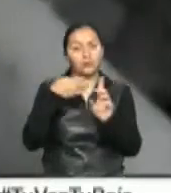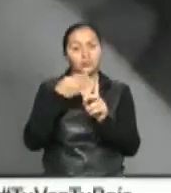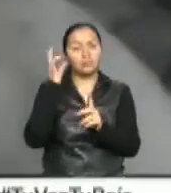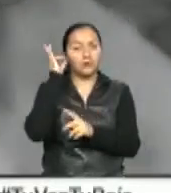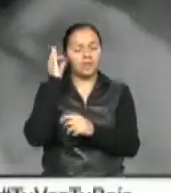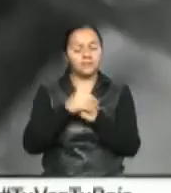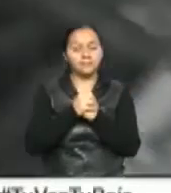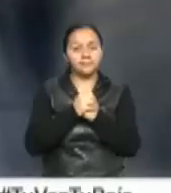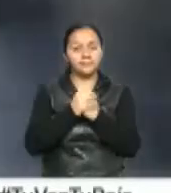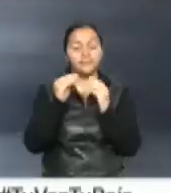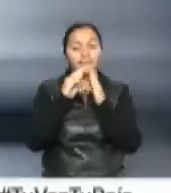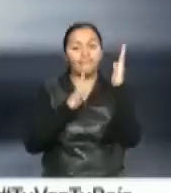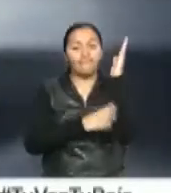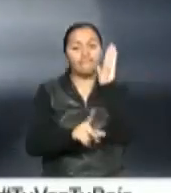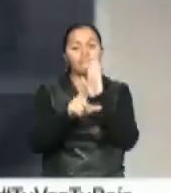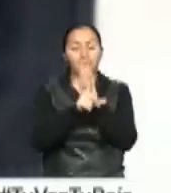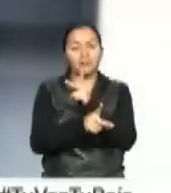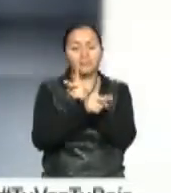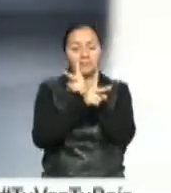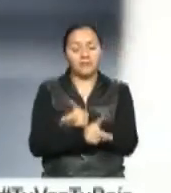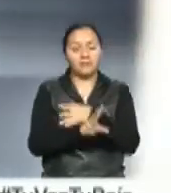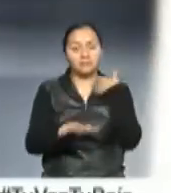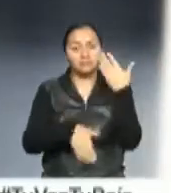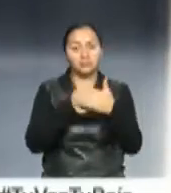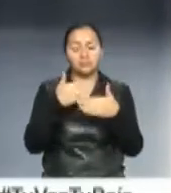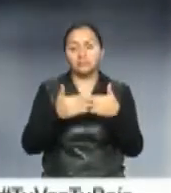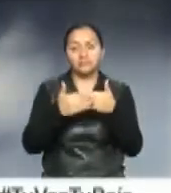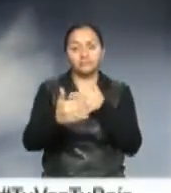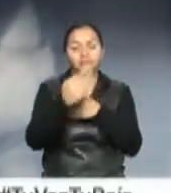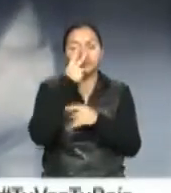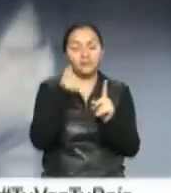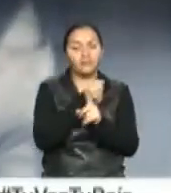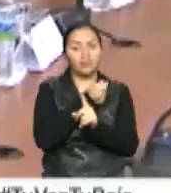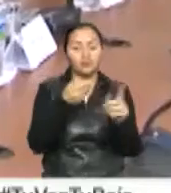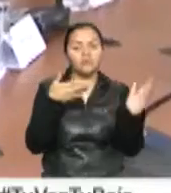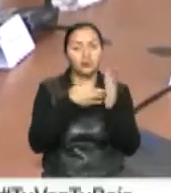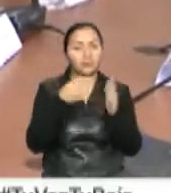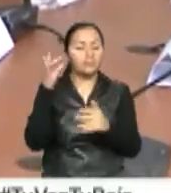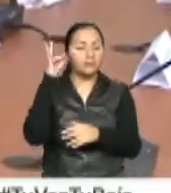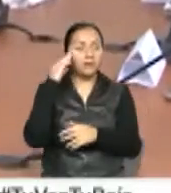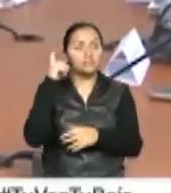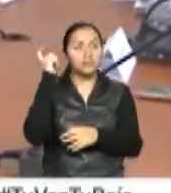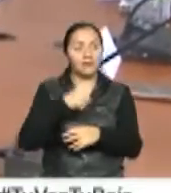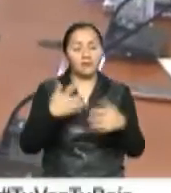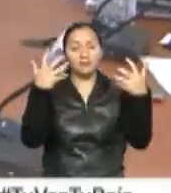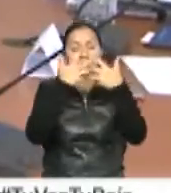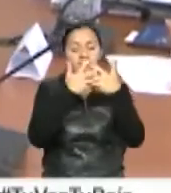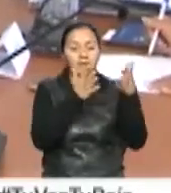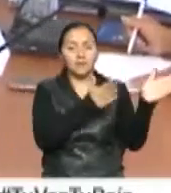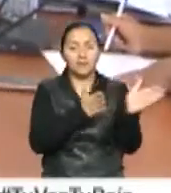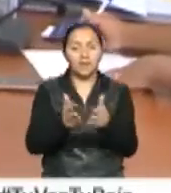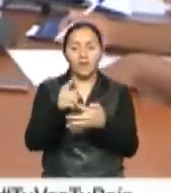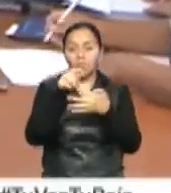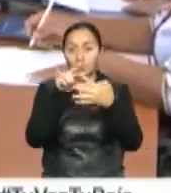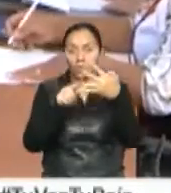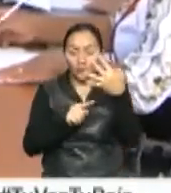Proyecto de ley orgánica para prevenir y erradicar la violencia contra las mujeres tiene la obligación de articular acciones en cuatro